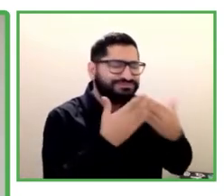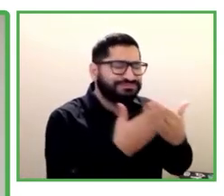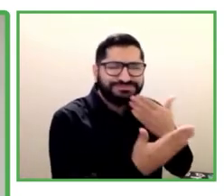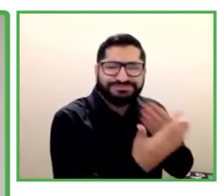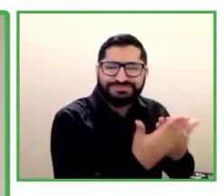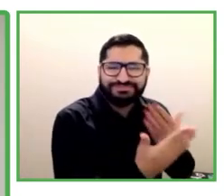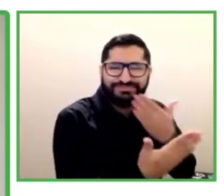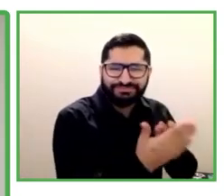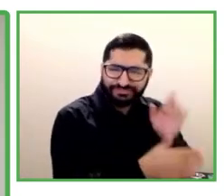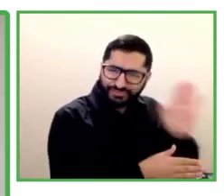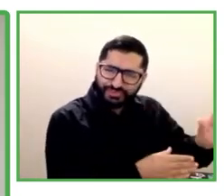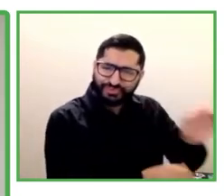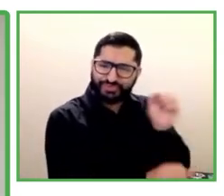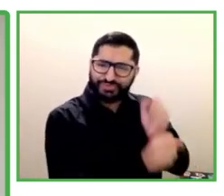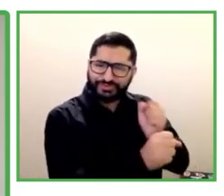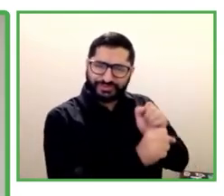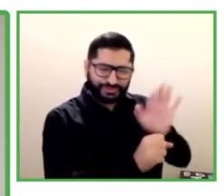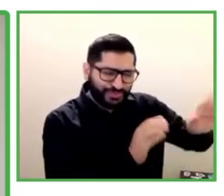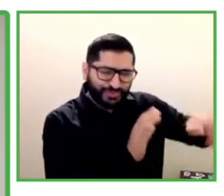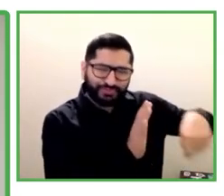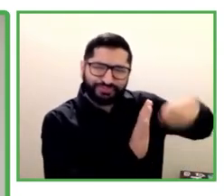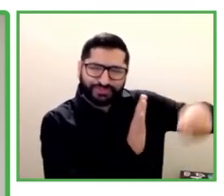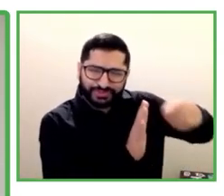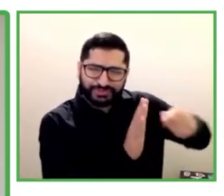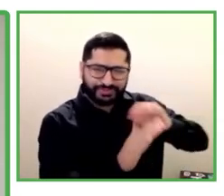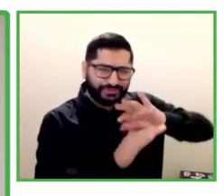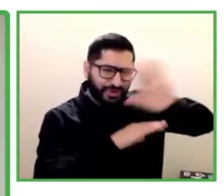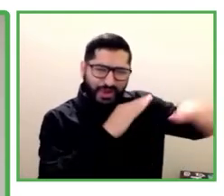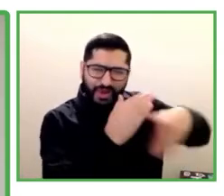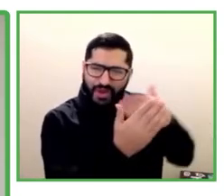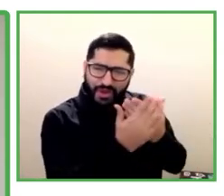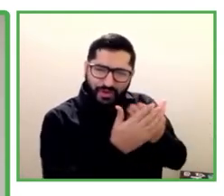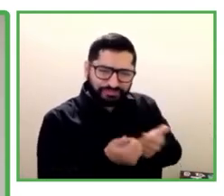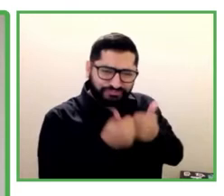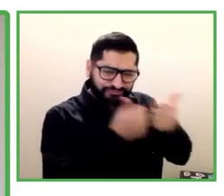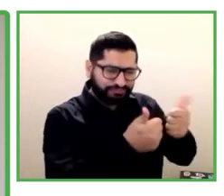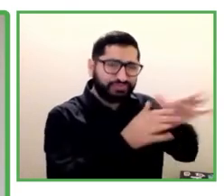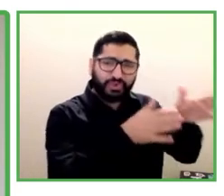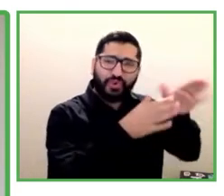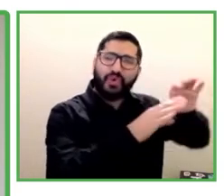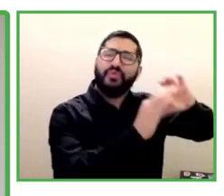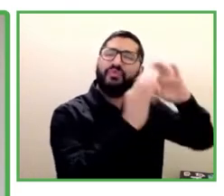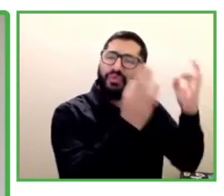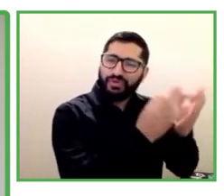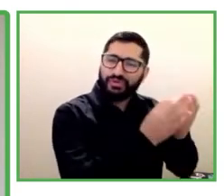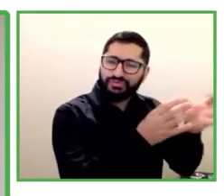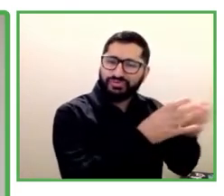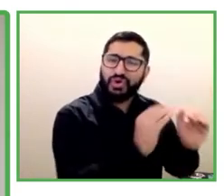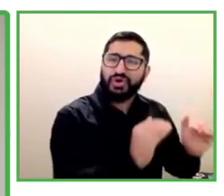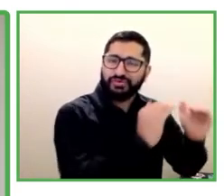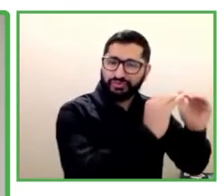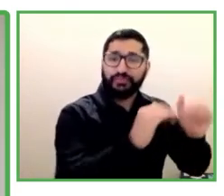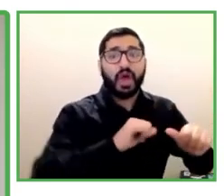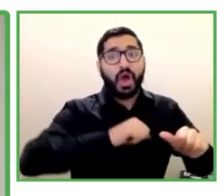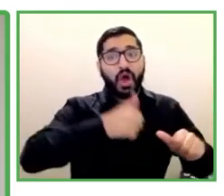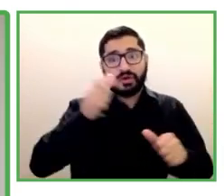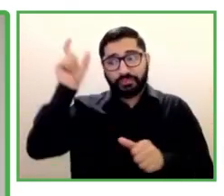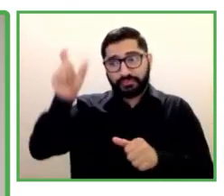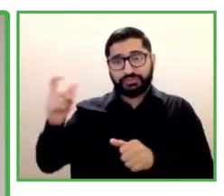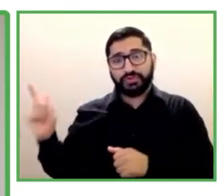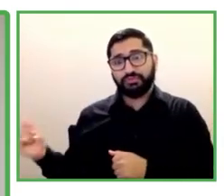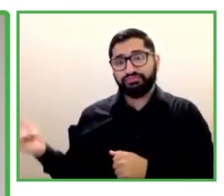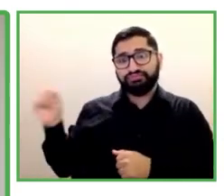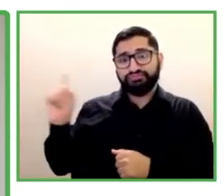con todo lo que hace la fundación. Ahora, déjenme presentarles a nuestro próximo orador.